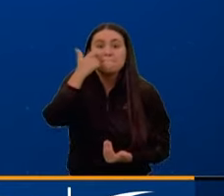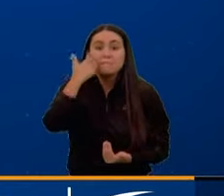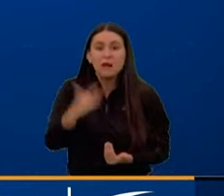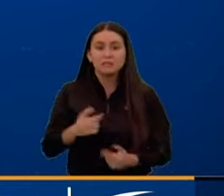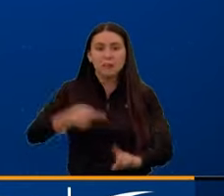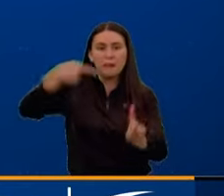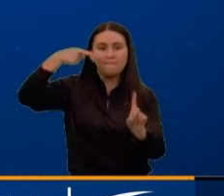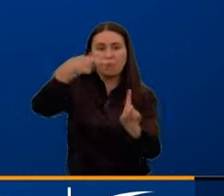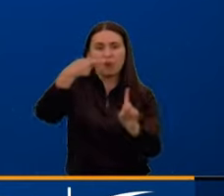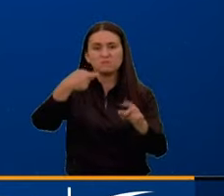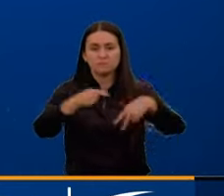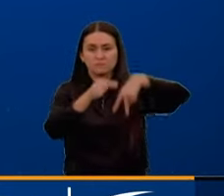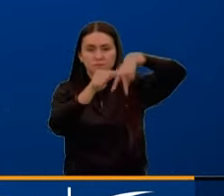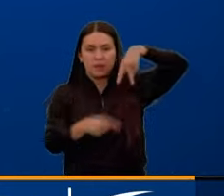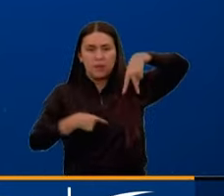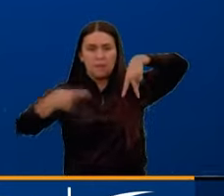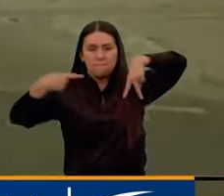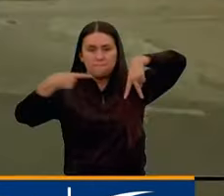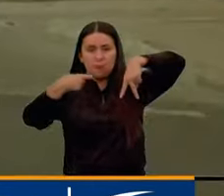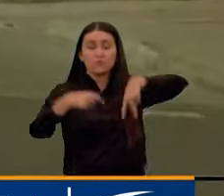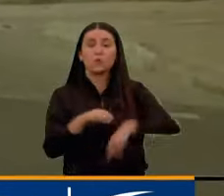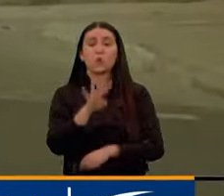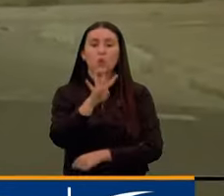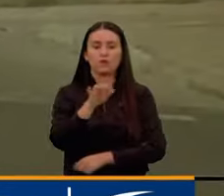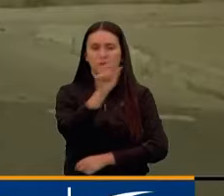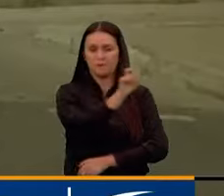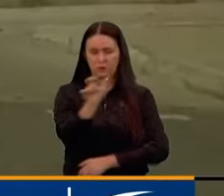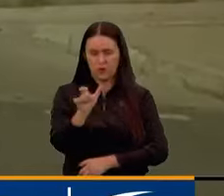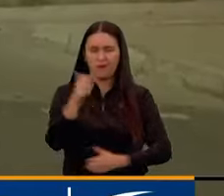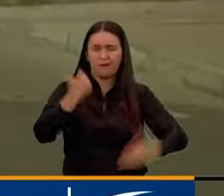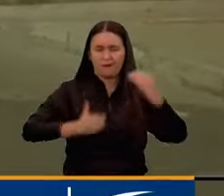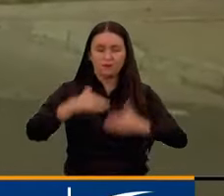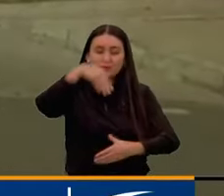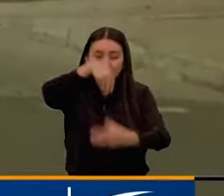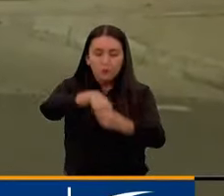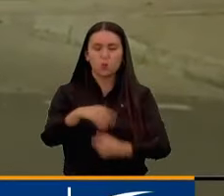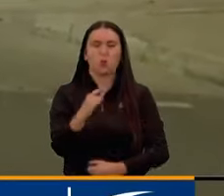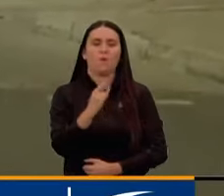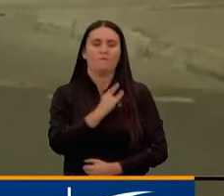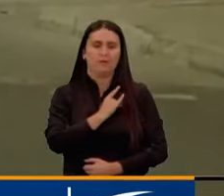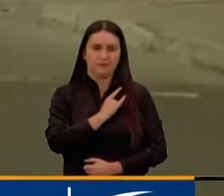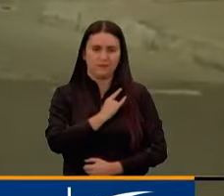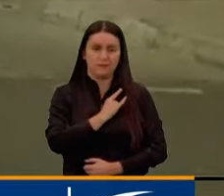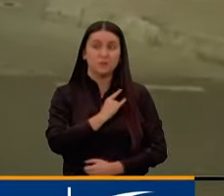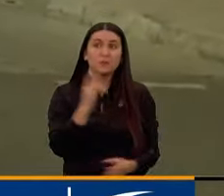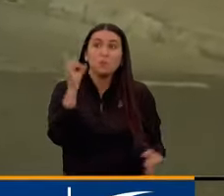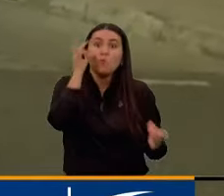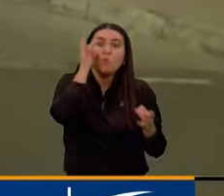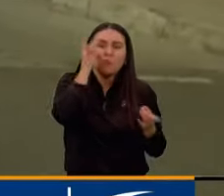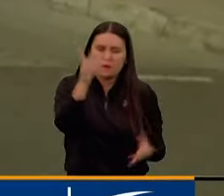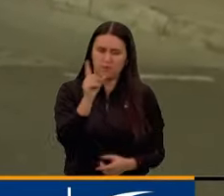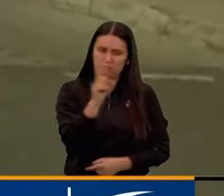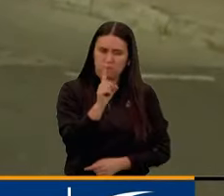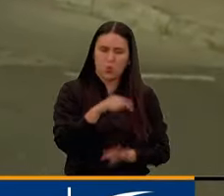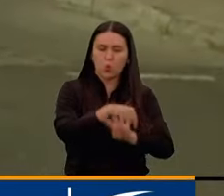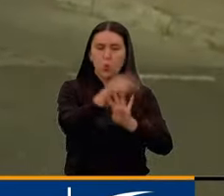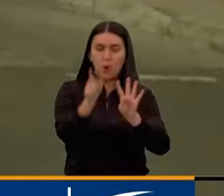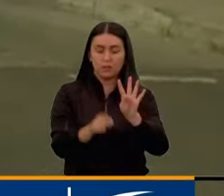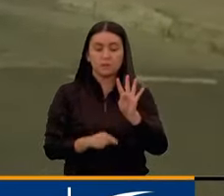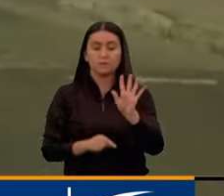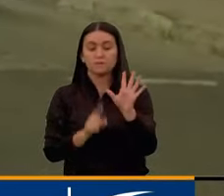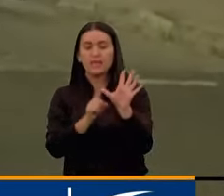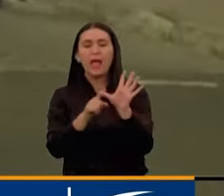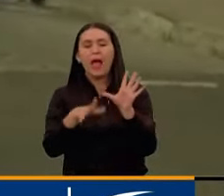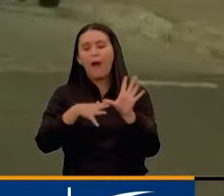con arma de fuego. Hicieron cuatro personas lesionadas al interior de la universidad que no fueron de gravedad. Una que estuvo fuera de la